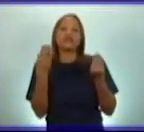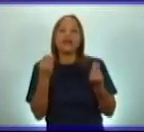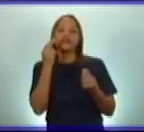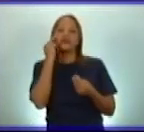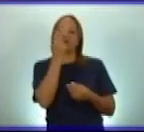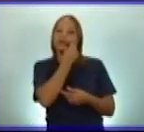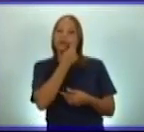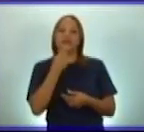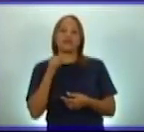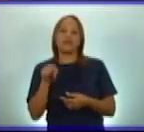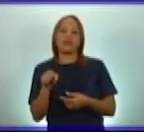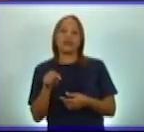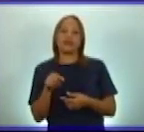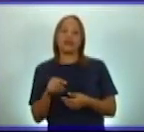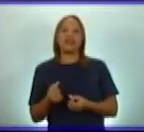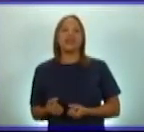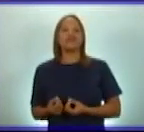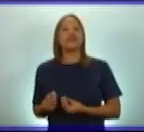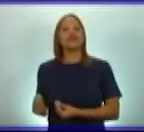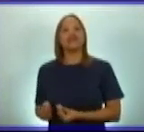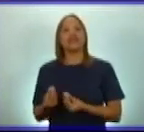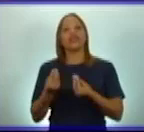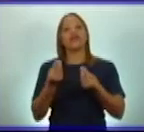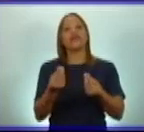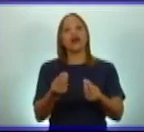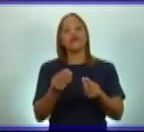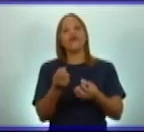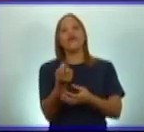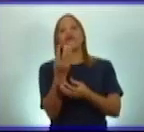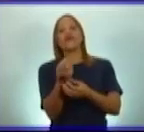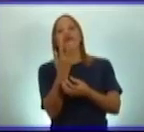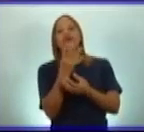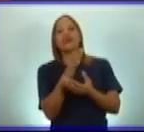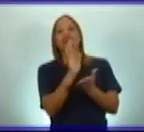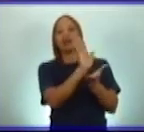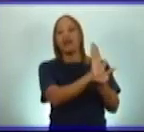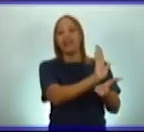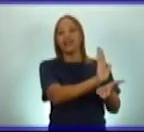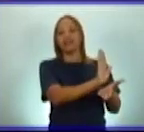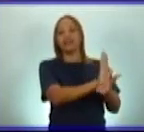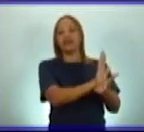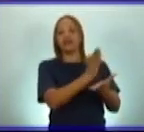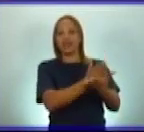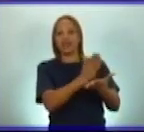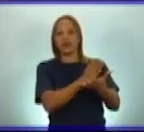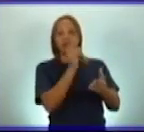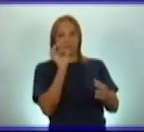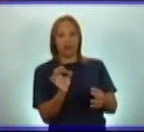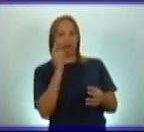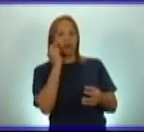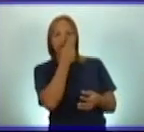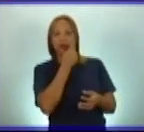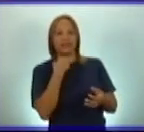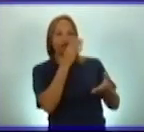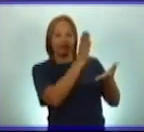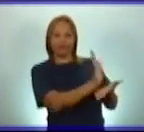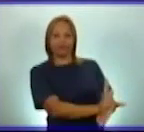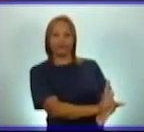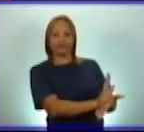Le llevamos flores al busto en la escuela y estudiamos sus escritos.